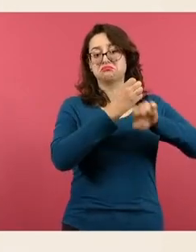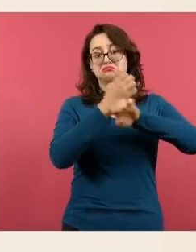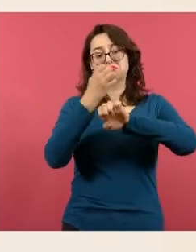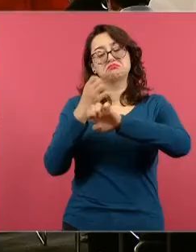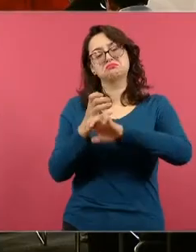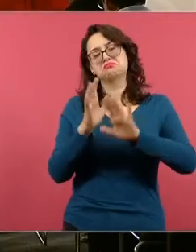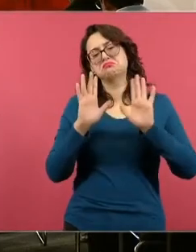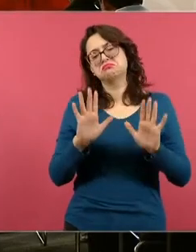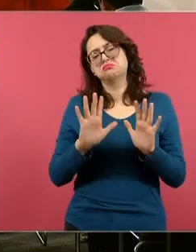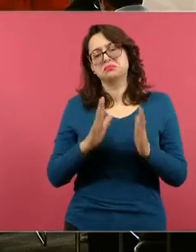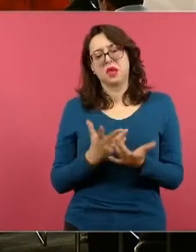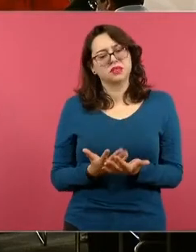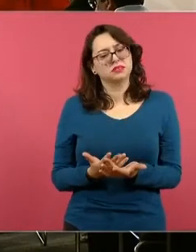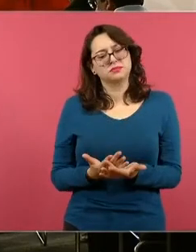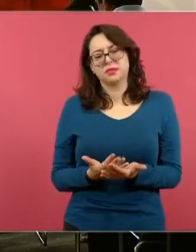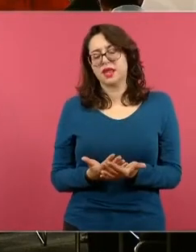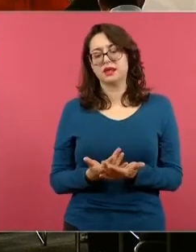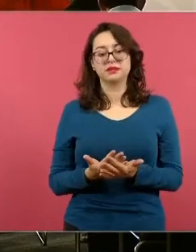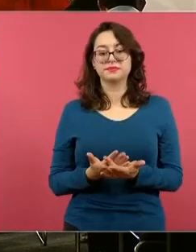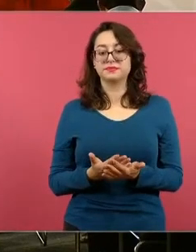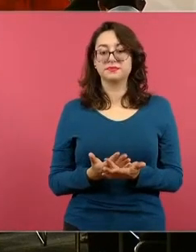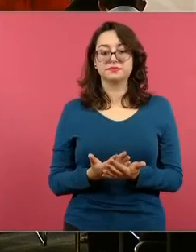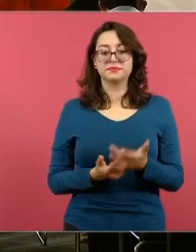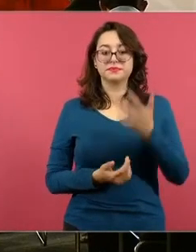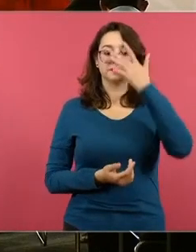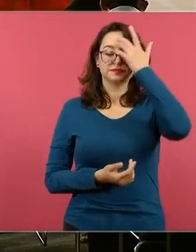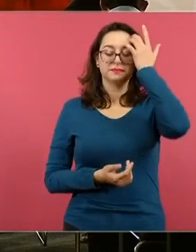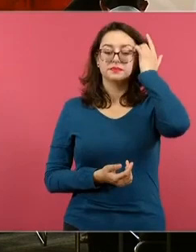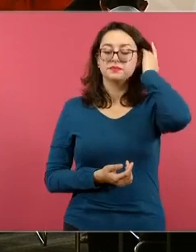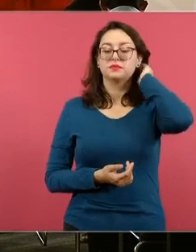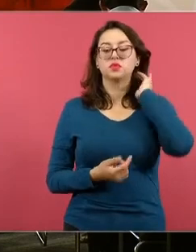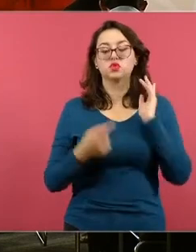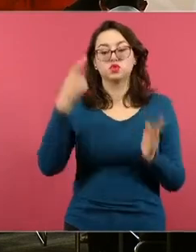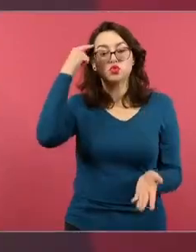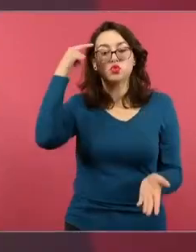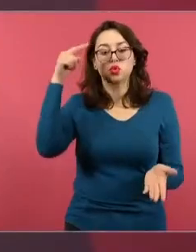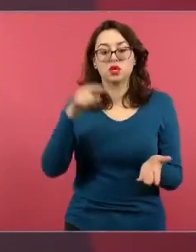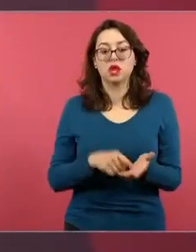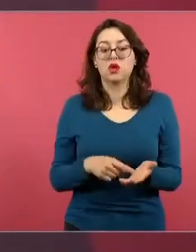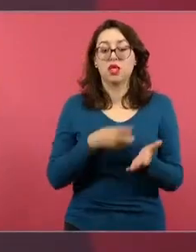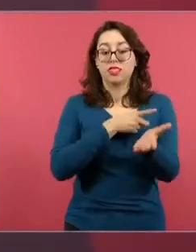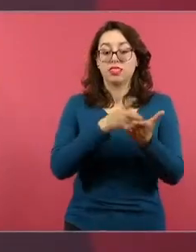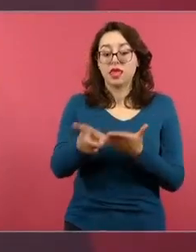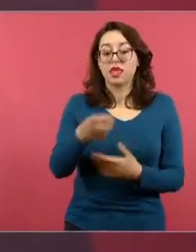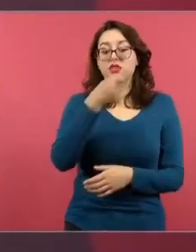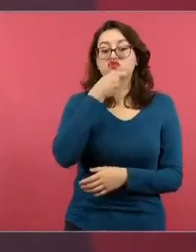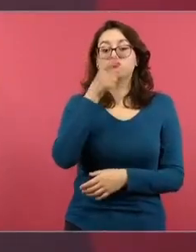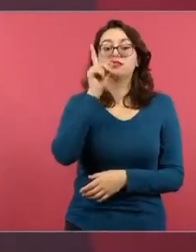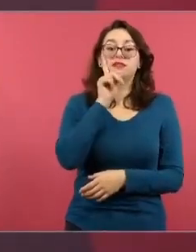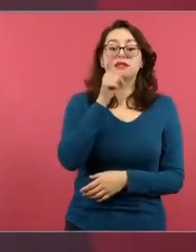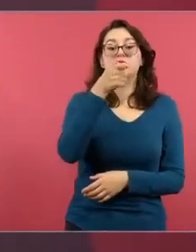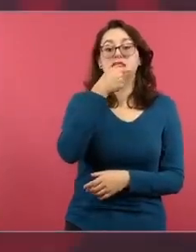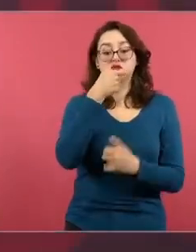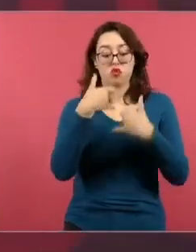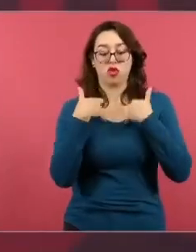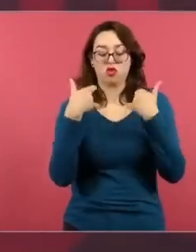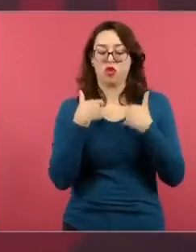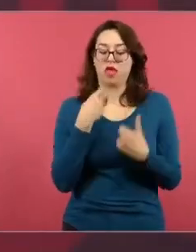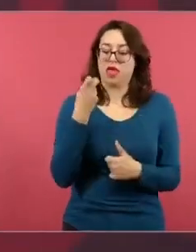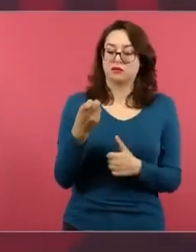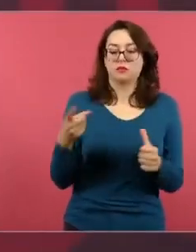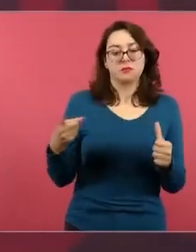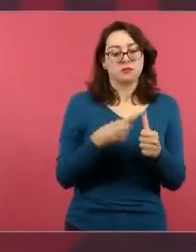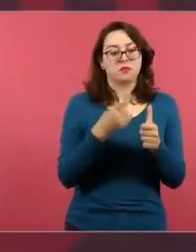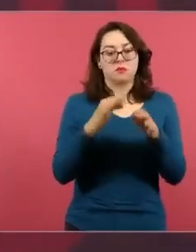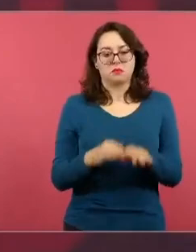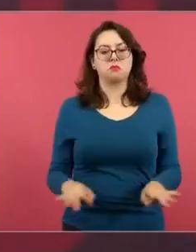poco seguramente el interés superior de niñas niños y adolescentes va a prevalecer vamos a esperar un poco